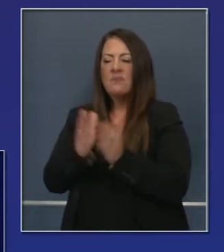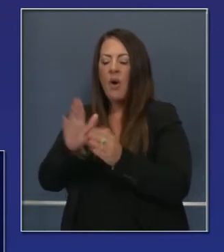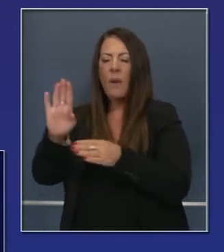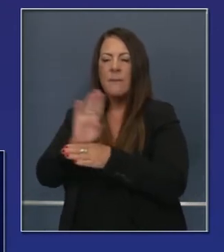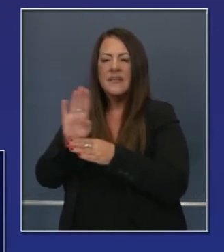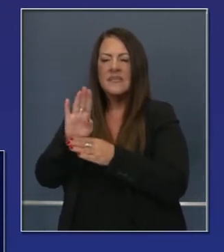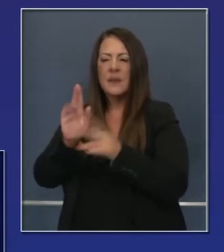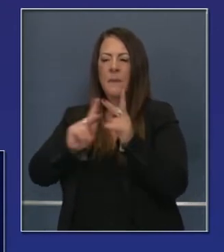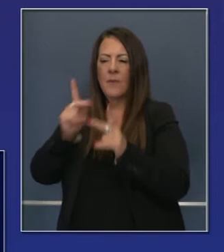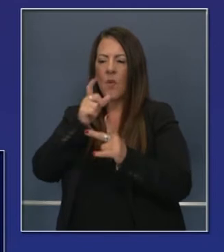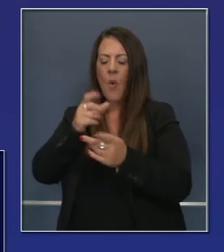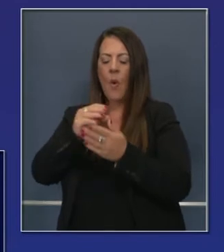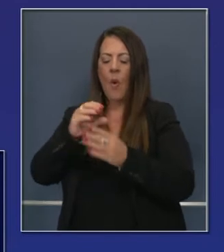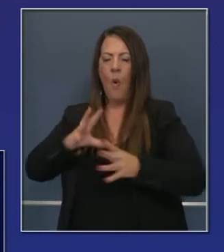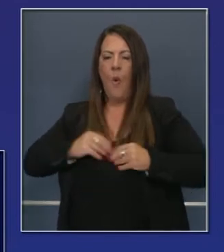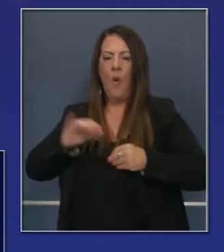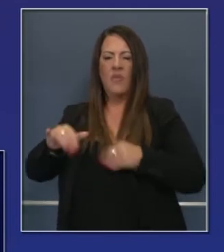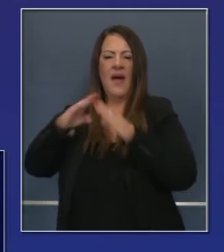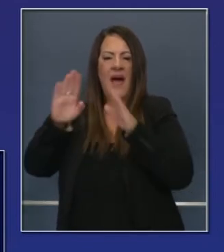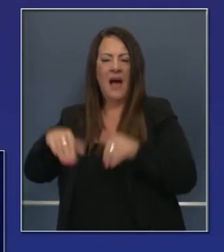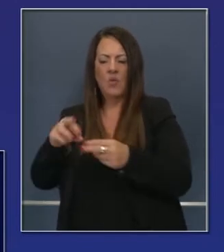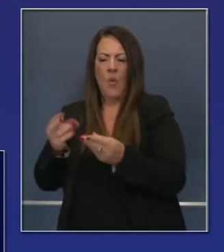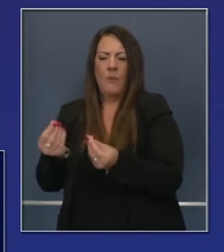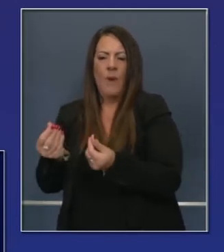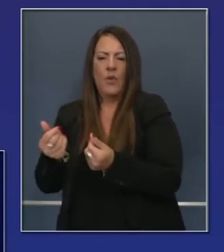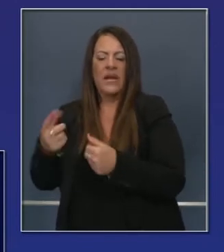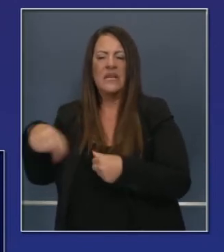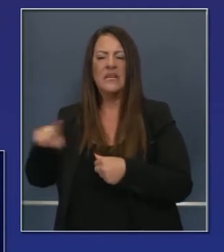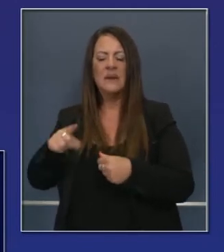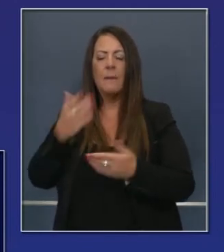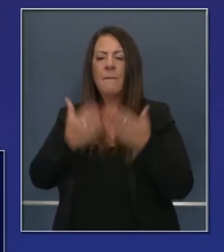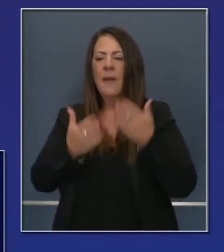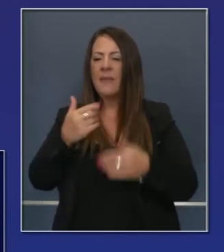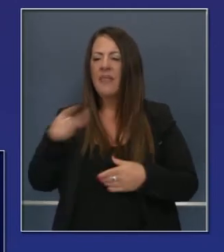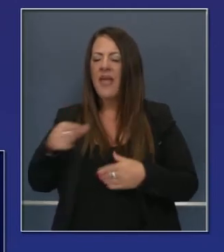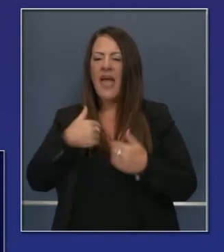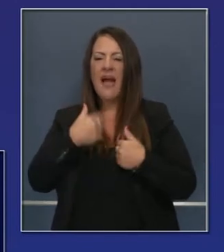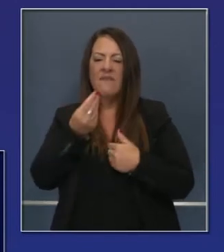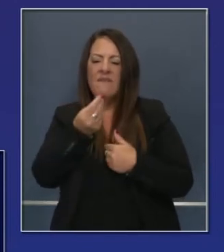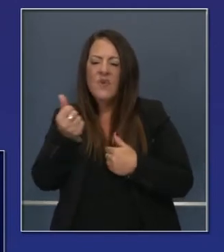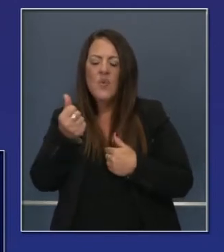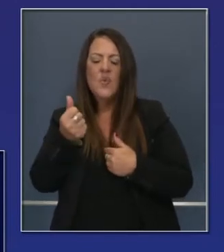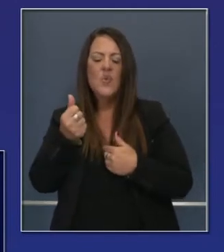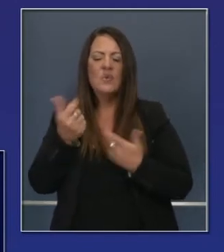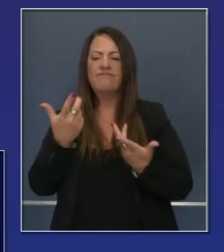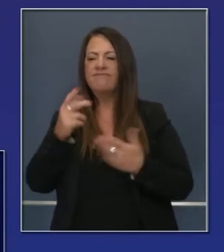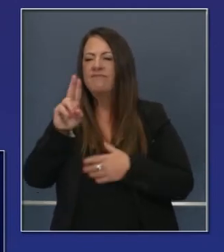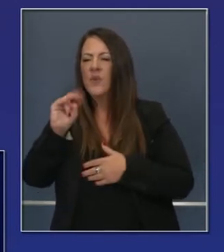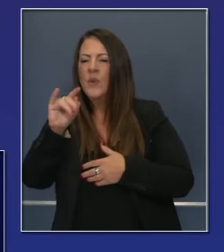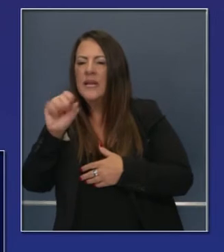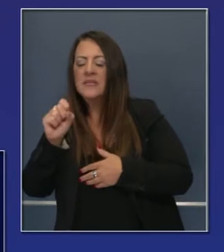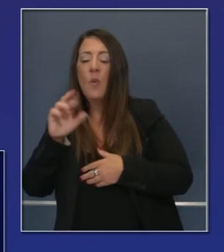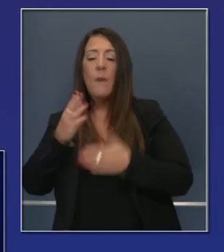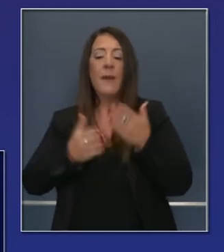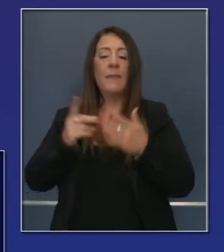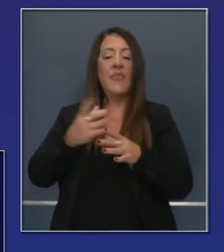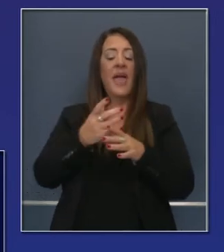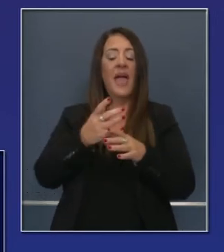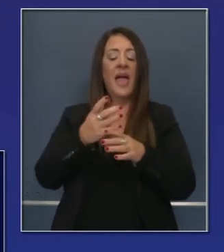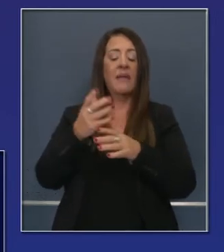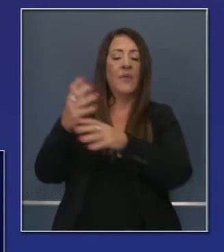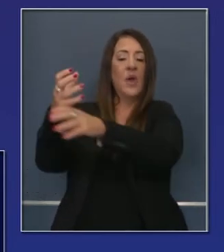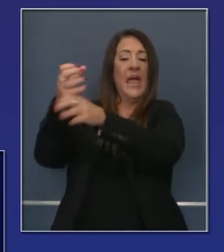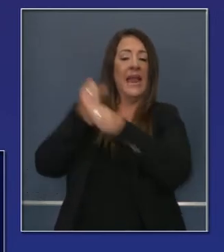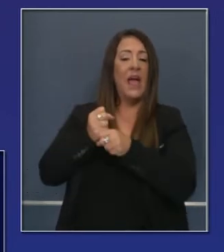las necesidades de los dueños de pequeñas propiedades, gente que simplemente tiene unas cuantas unidades que tal vez heredaron una